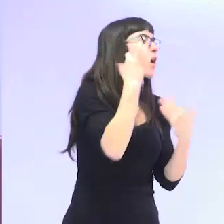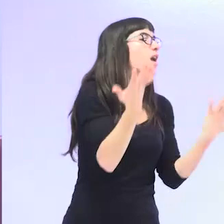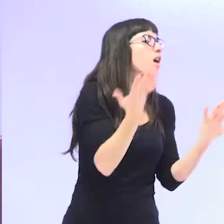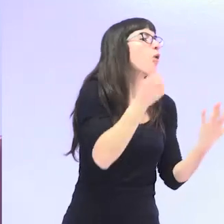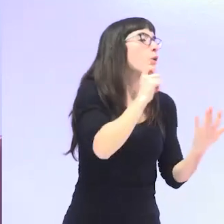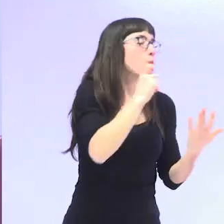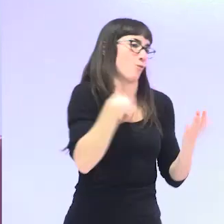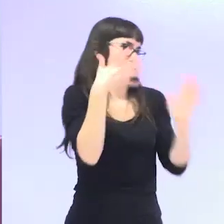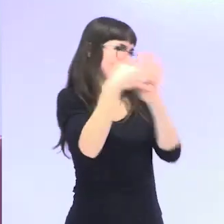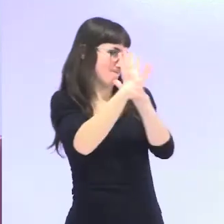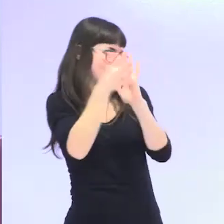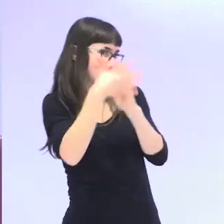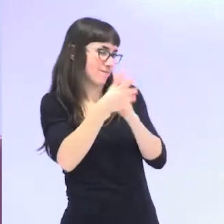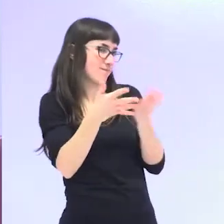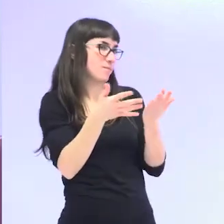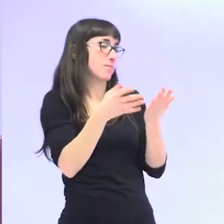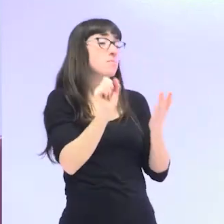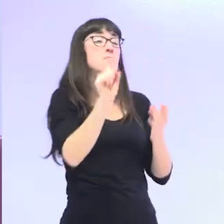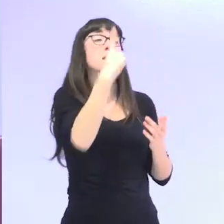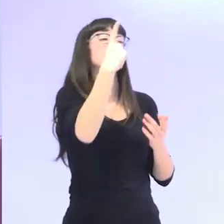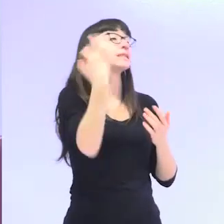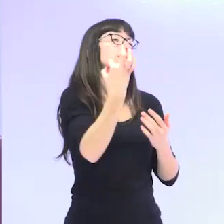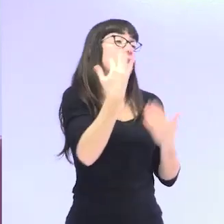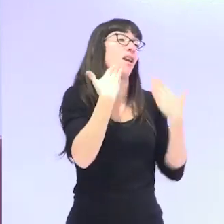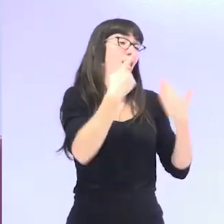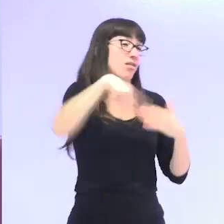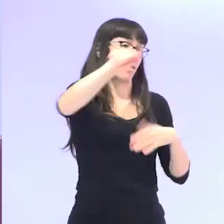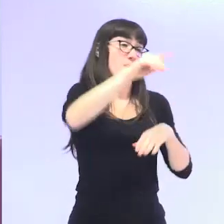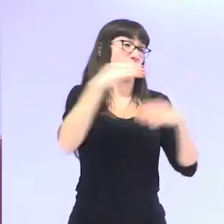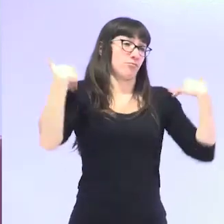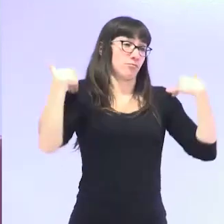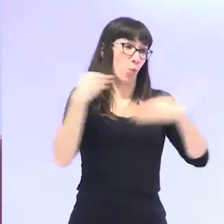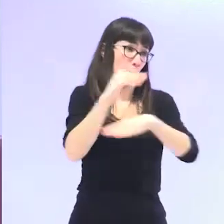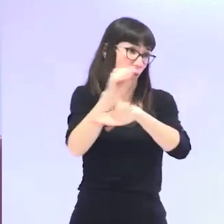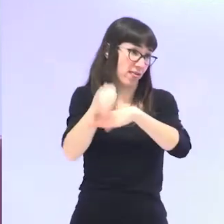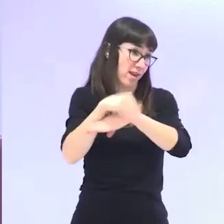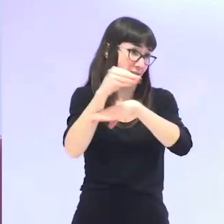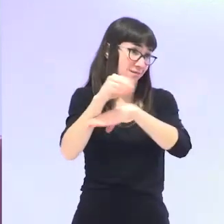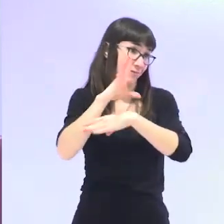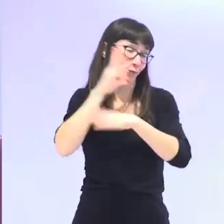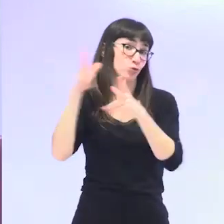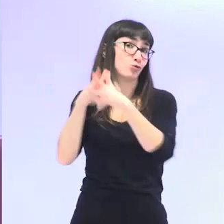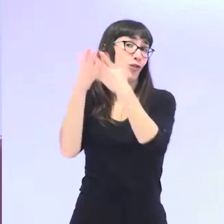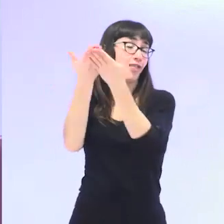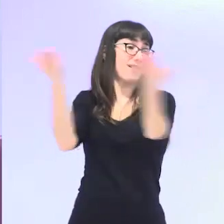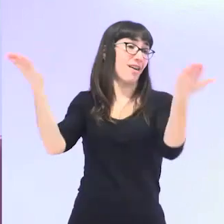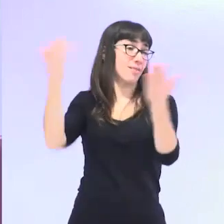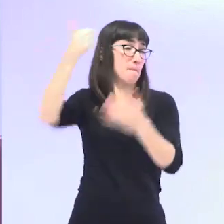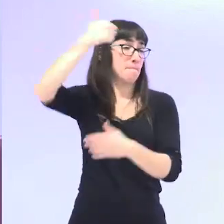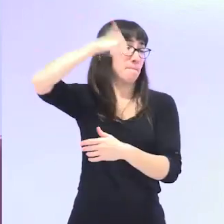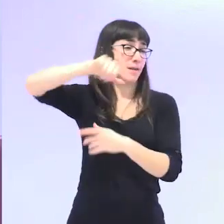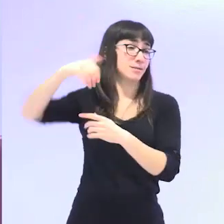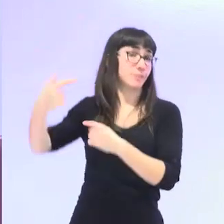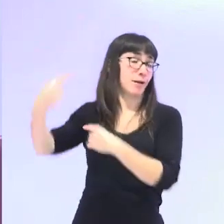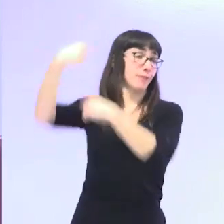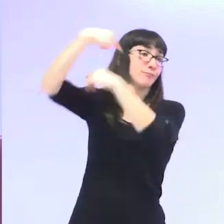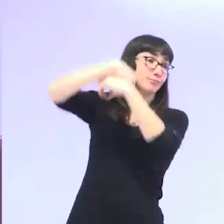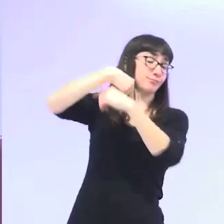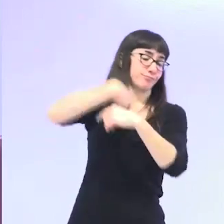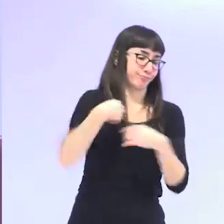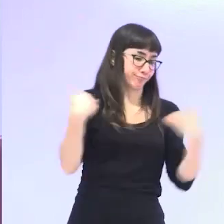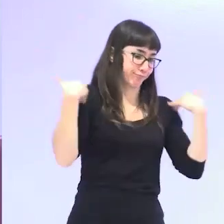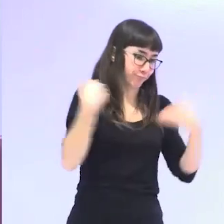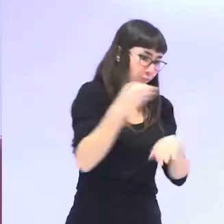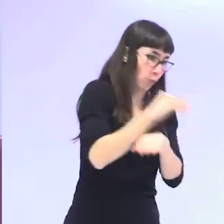las que nos ha enseñado más esta sociedad patriarcal, que es cuidar. Todavía las mujeres mayores siguen aportando muchos más cuidados de los que